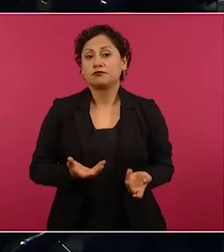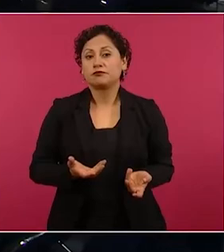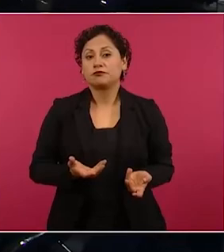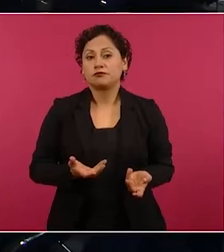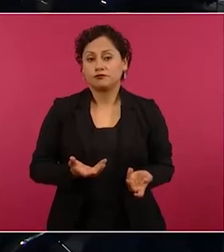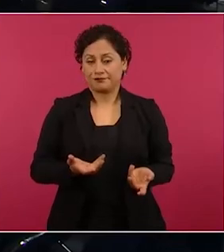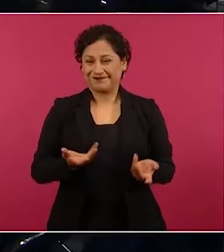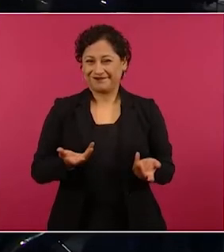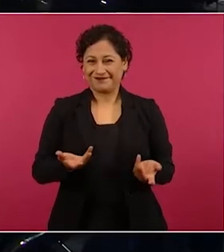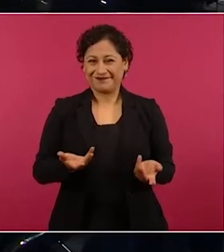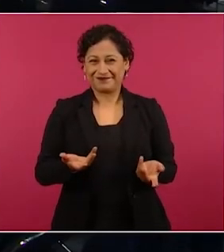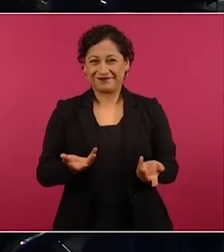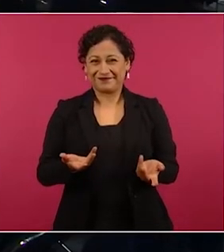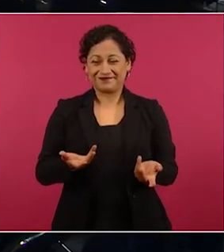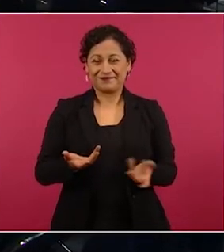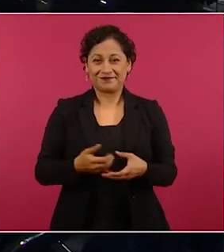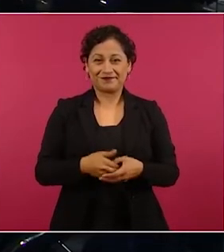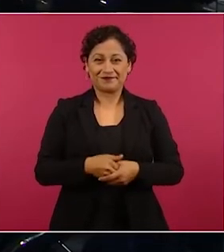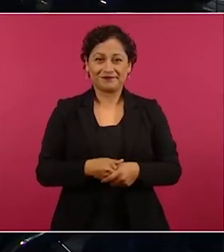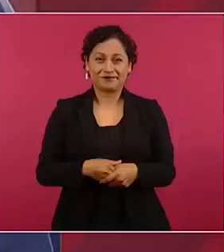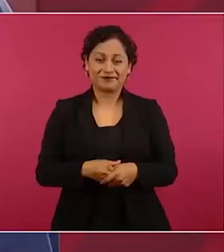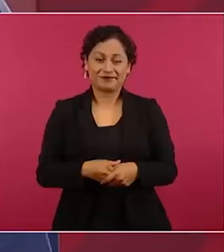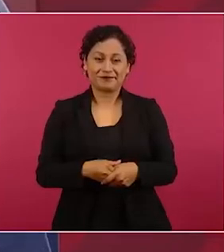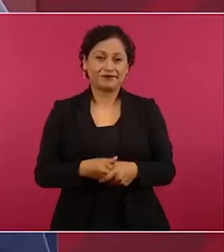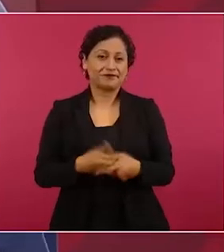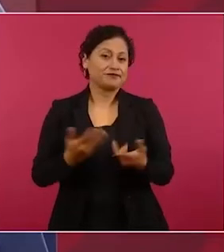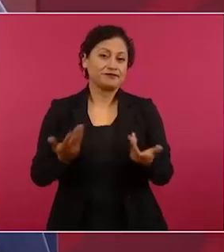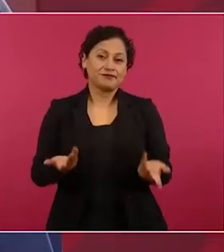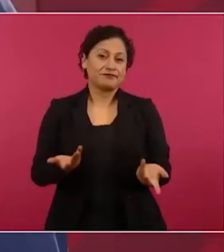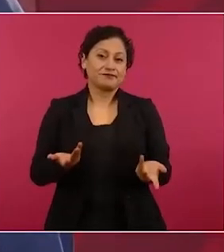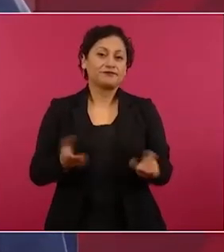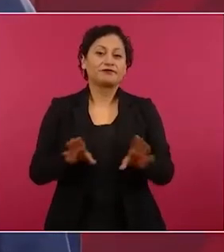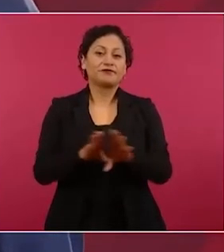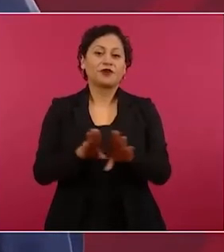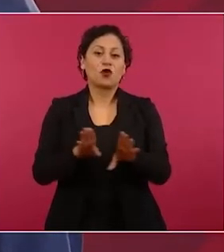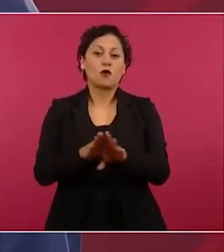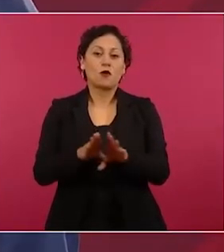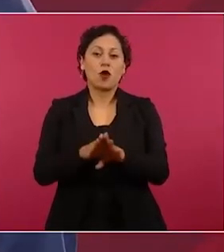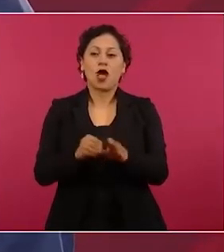con una argucia legaloide